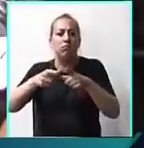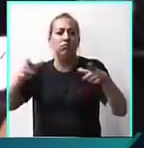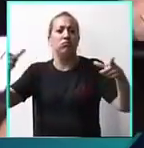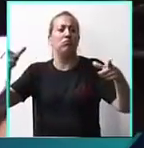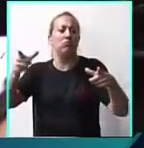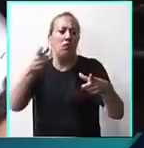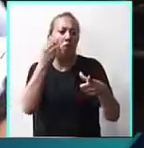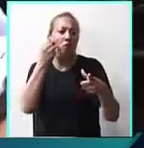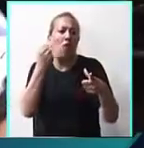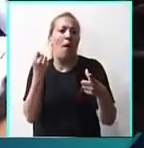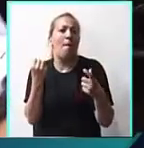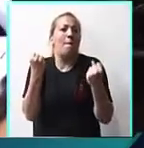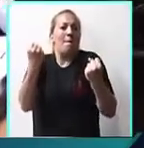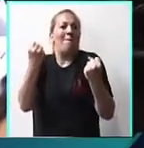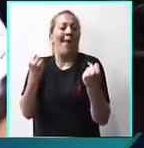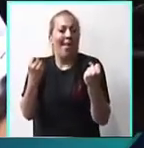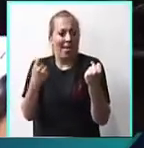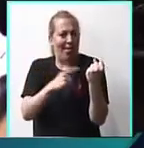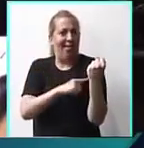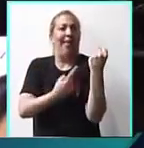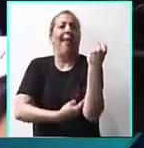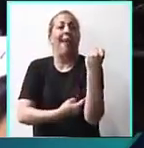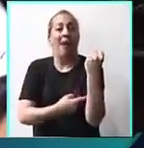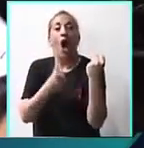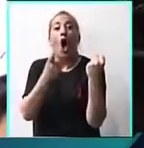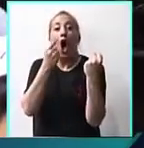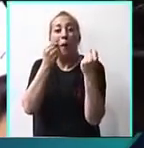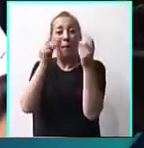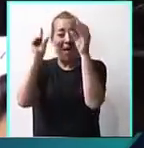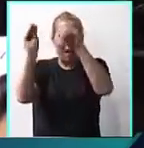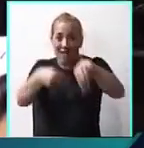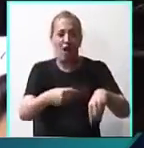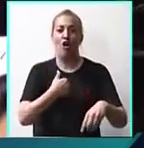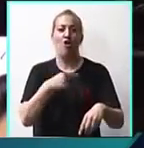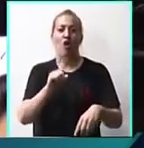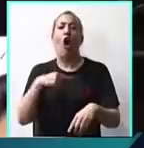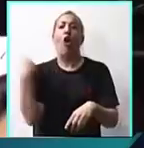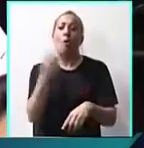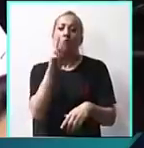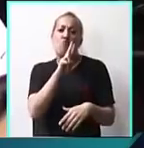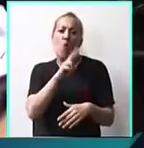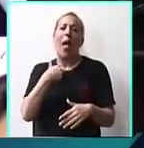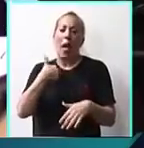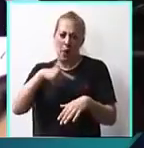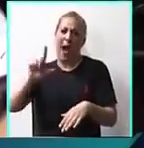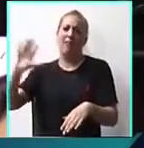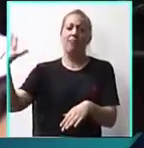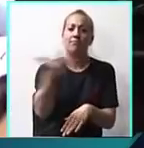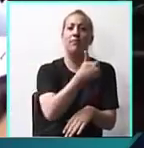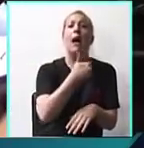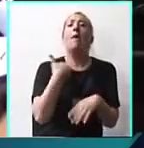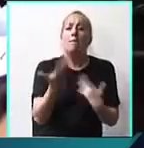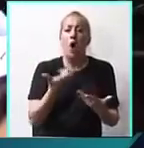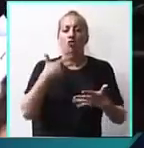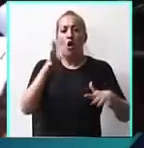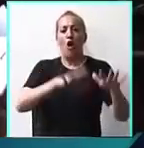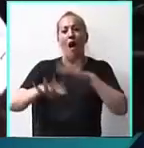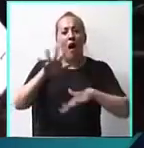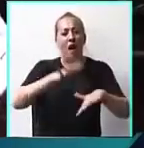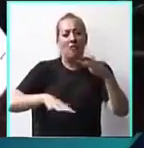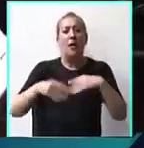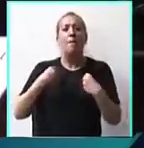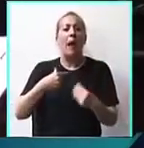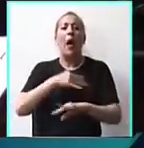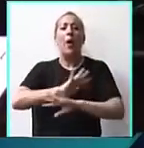patriarcado. Porque el patriarcado no se va a caer, lo vamos a tirar. Y para eso nos organizamos cada día, para tirar